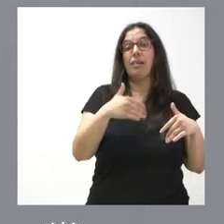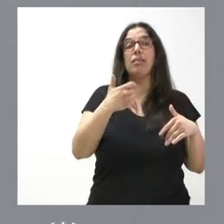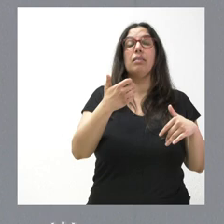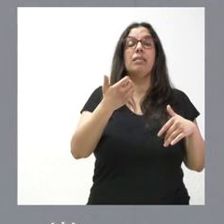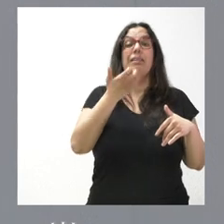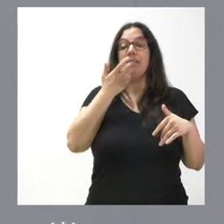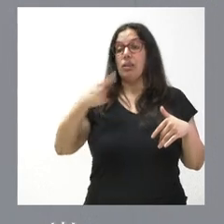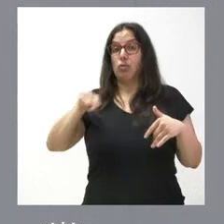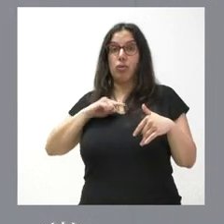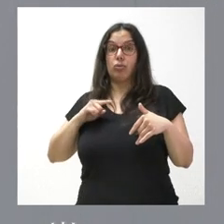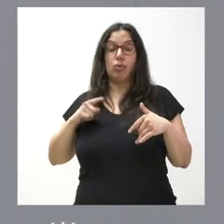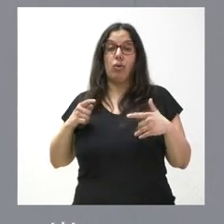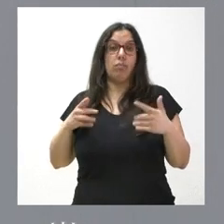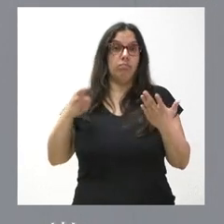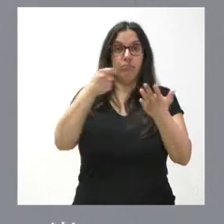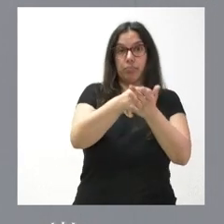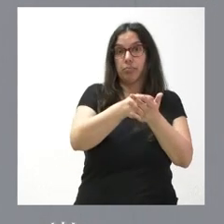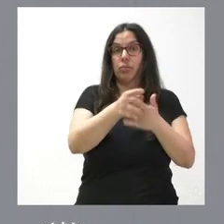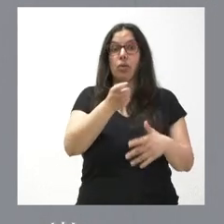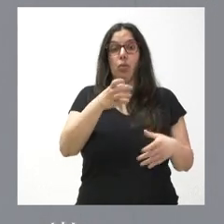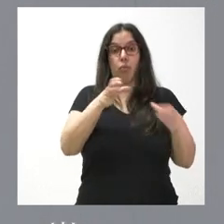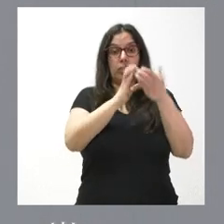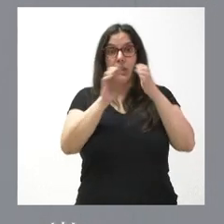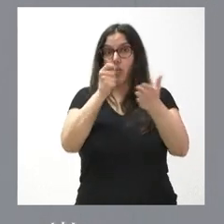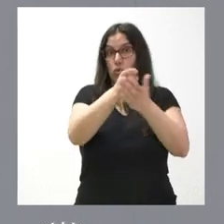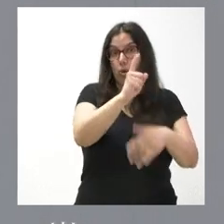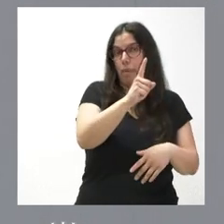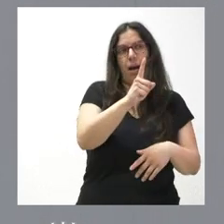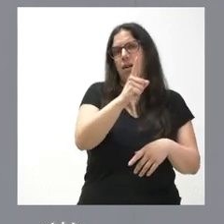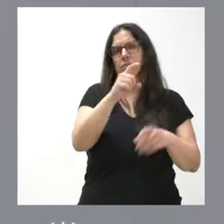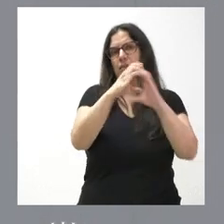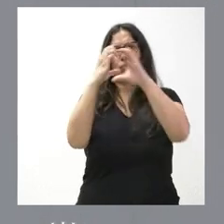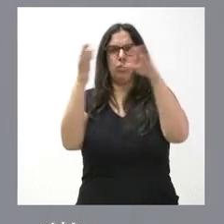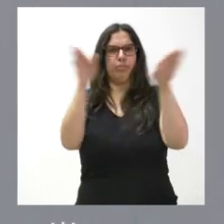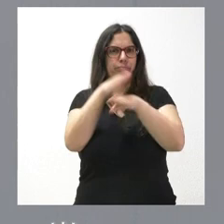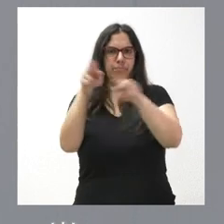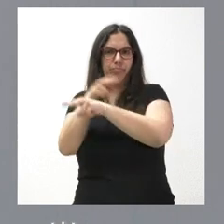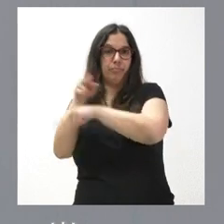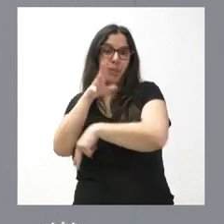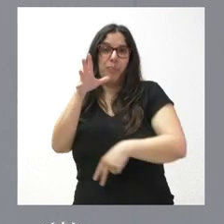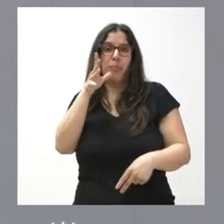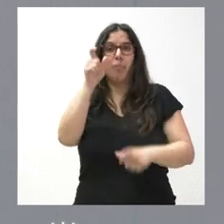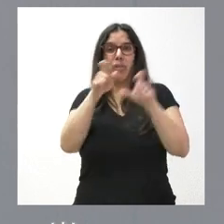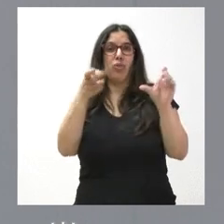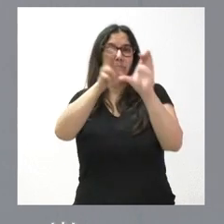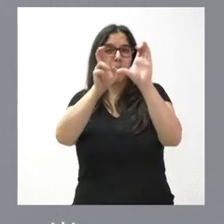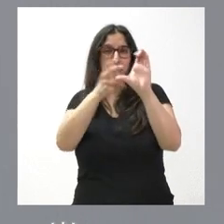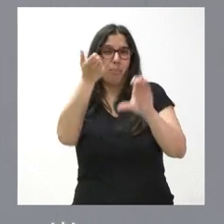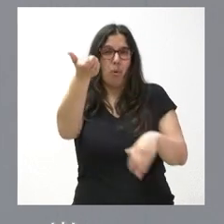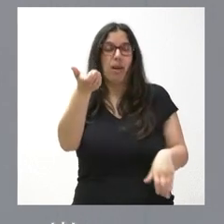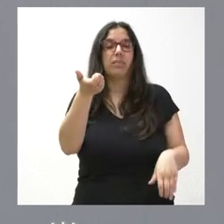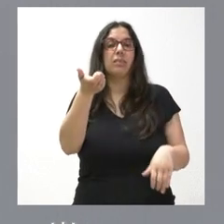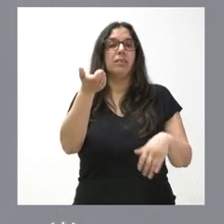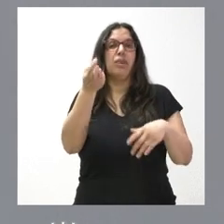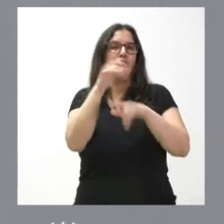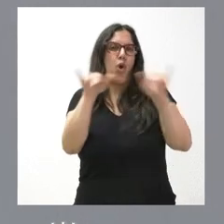Castilla y León de no ser por esta aportación de la Junta de Castilla y León. Son rutas de transporte deficitarias por el número de viajeros, por su